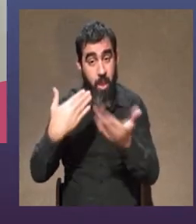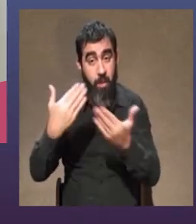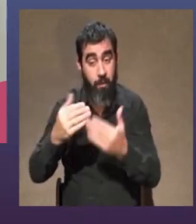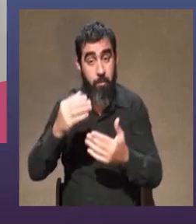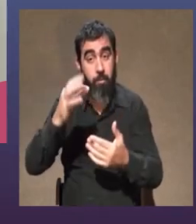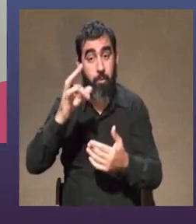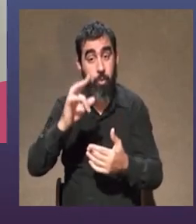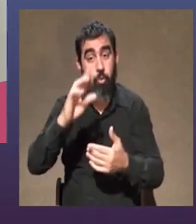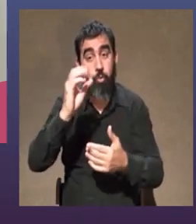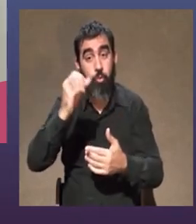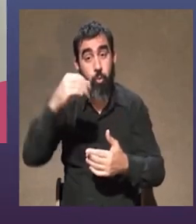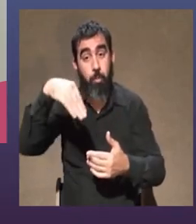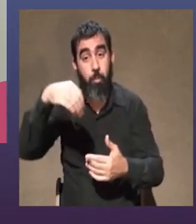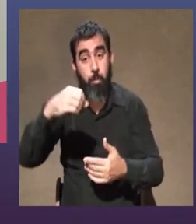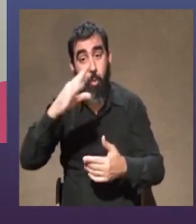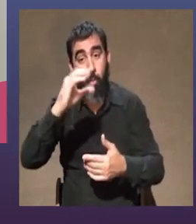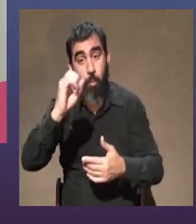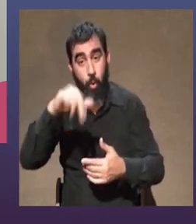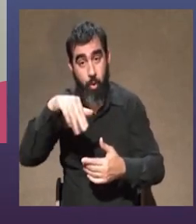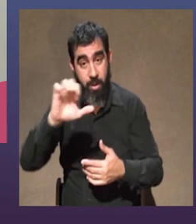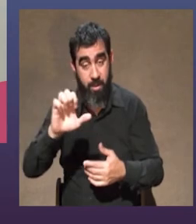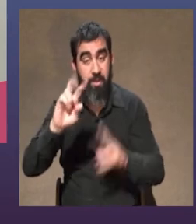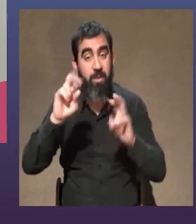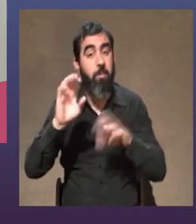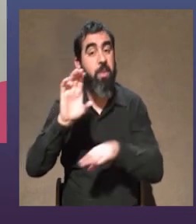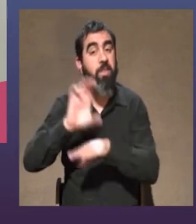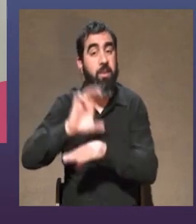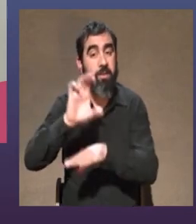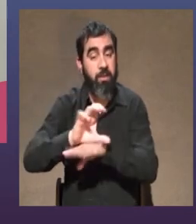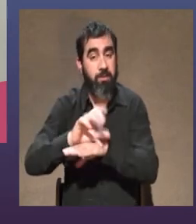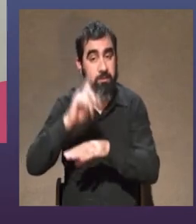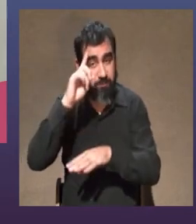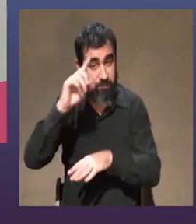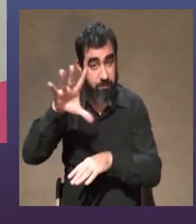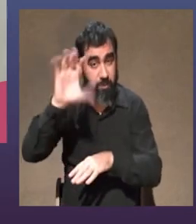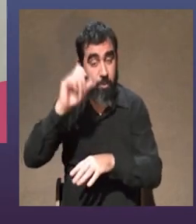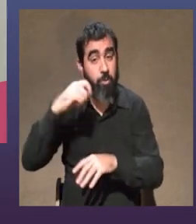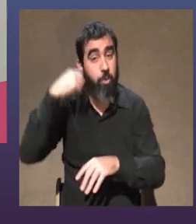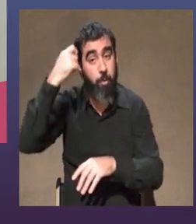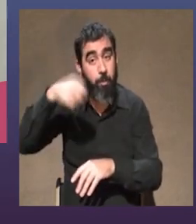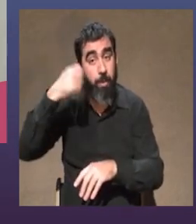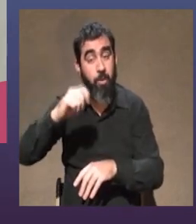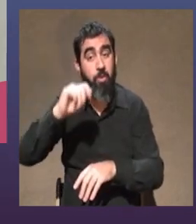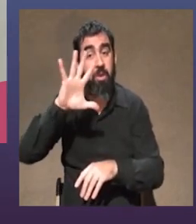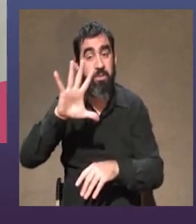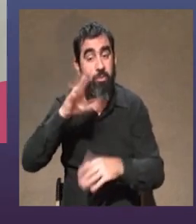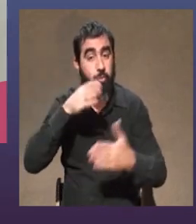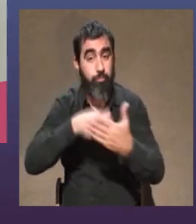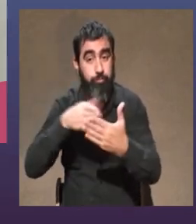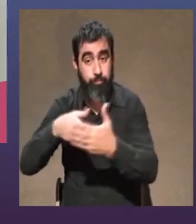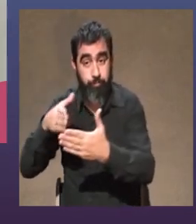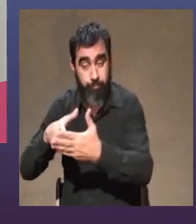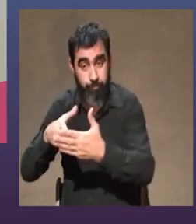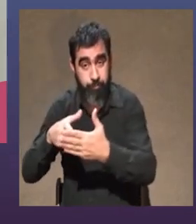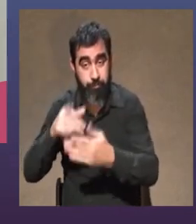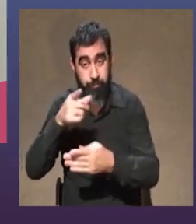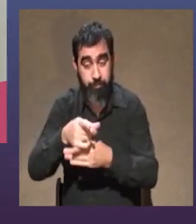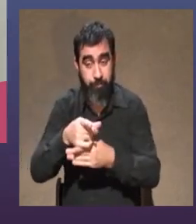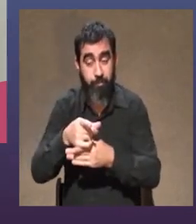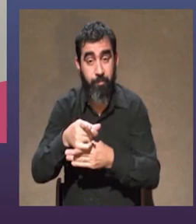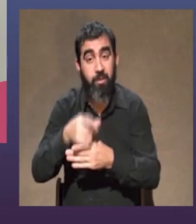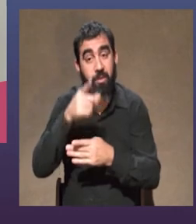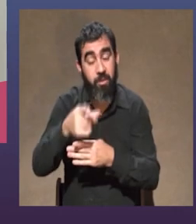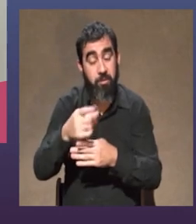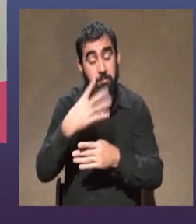Grompone charlábamos sobre el tema de las clases recordábamos la película Las cinco obstrucciones de Largo Estría y